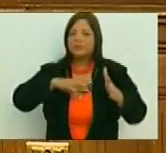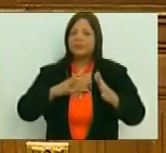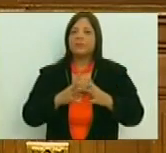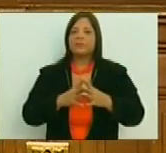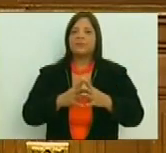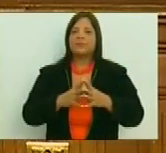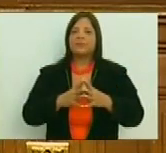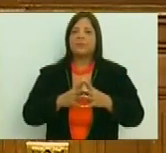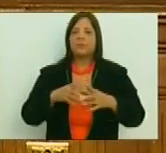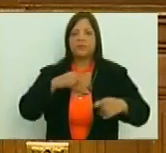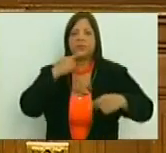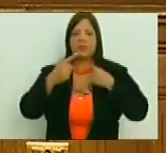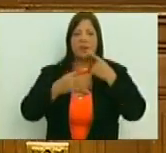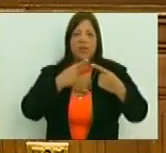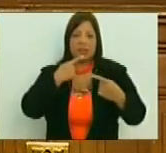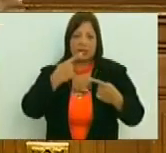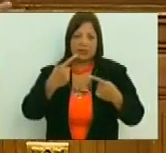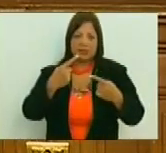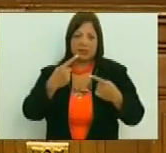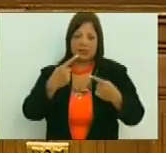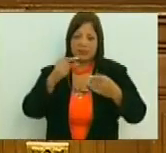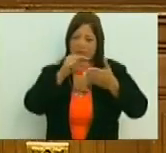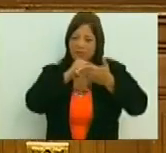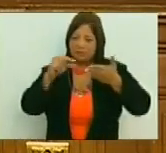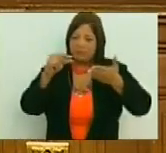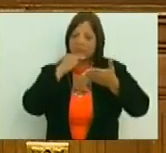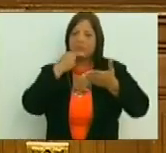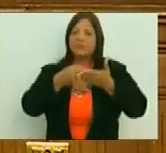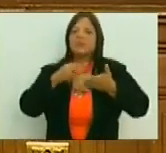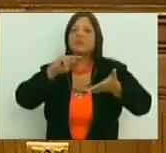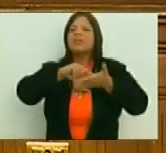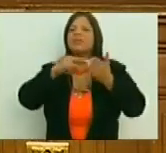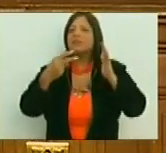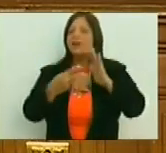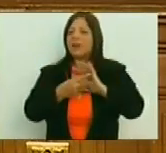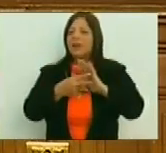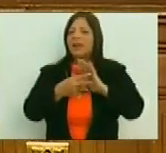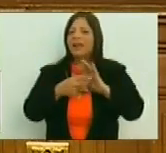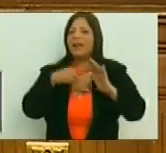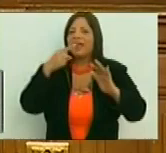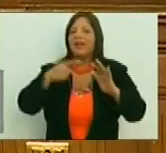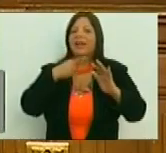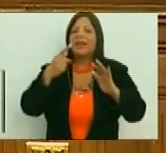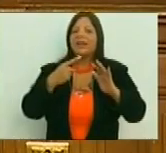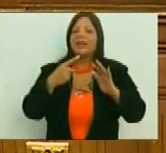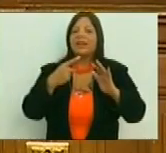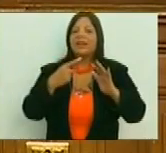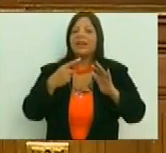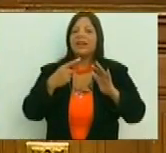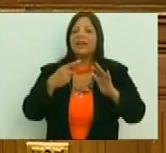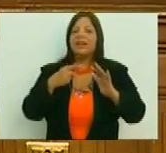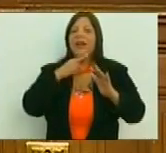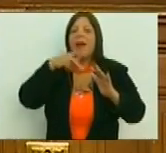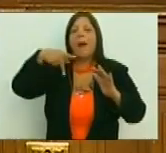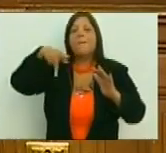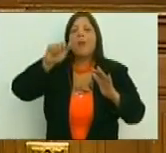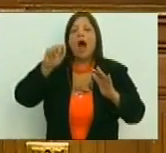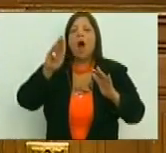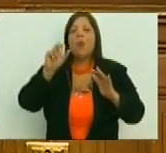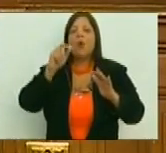donde citaba lo que expresaba nada más y nada menos que Pablo Morillo